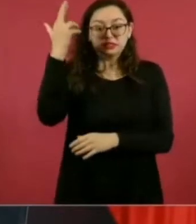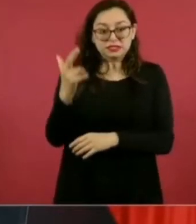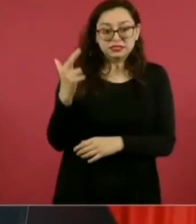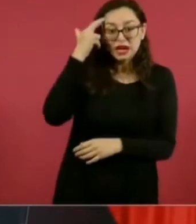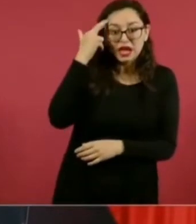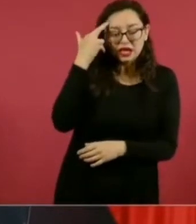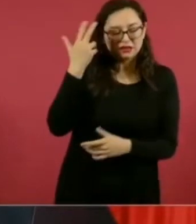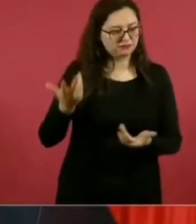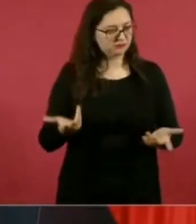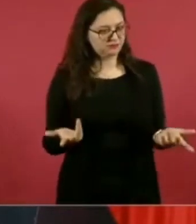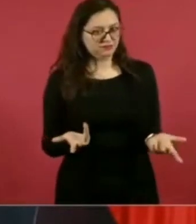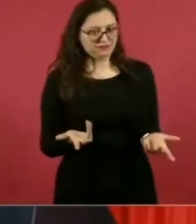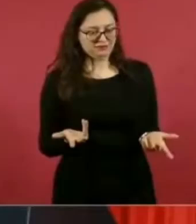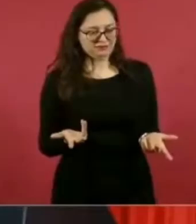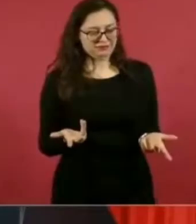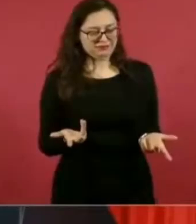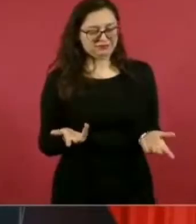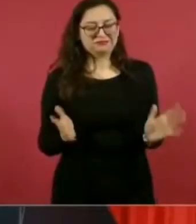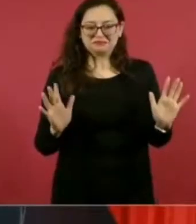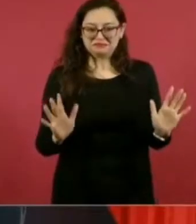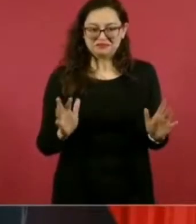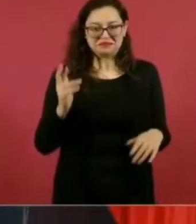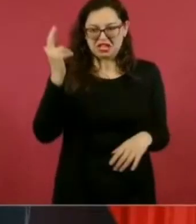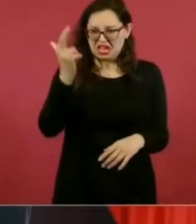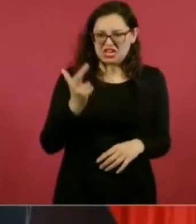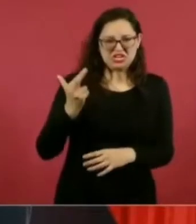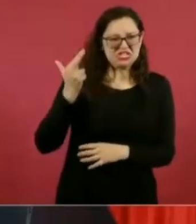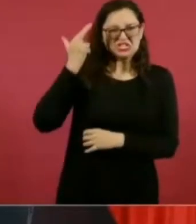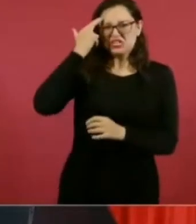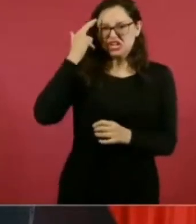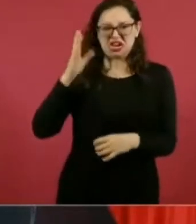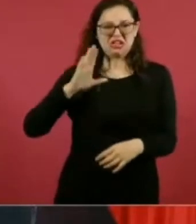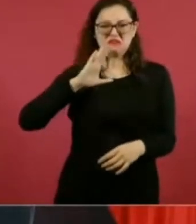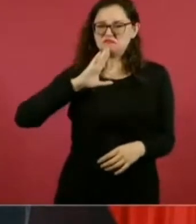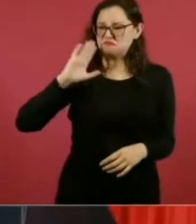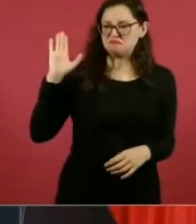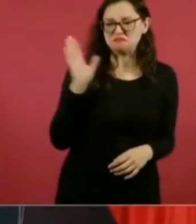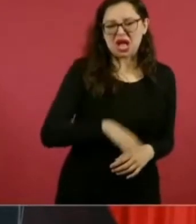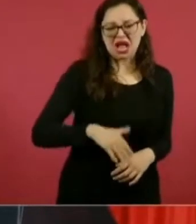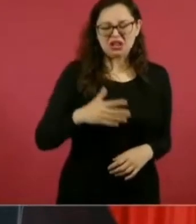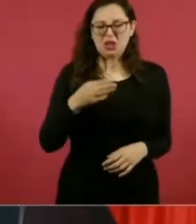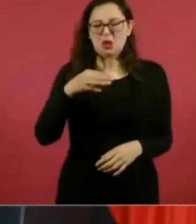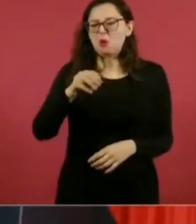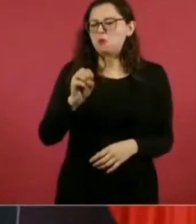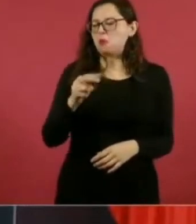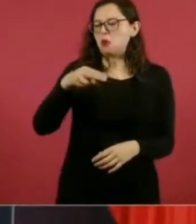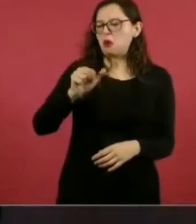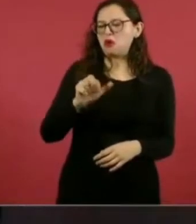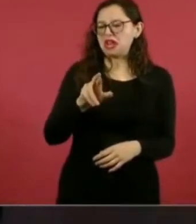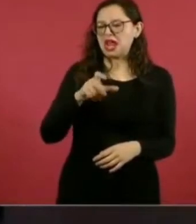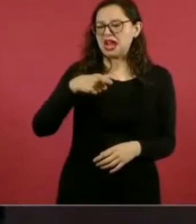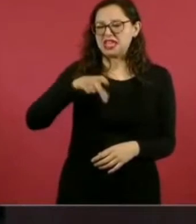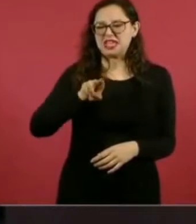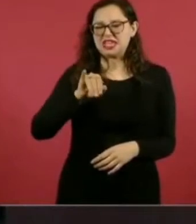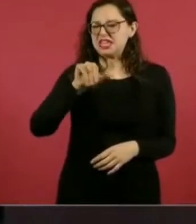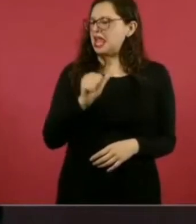Y ahora que la presidenta decide no invitar al rey,